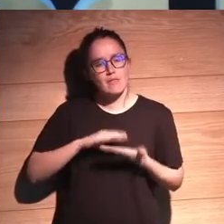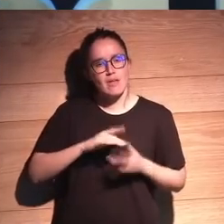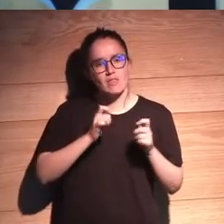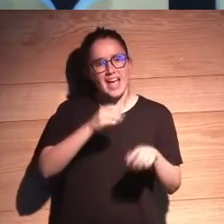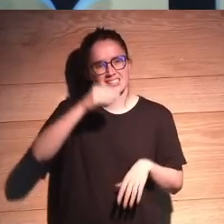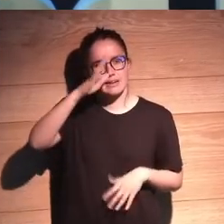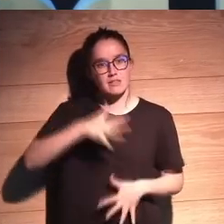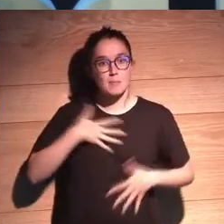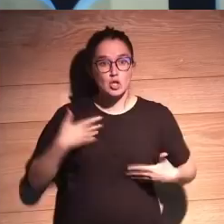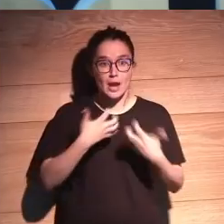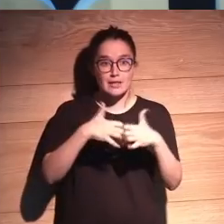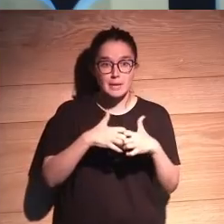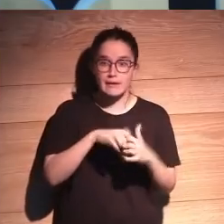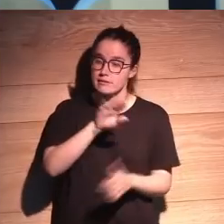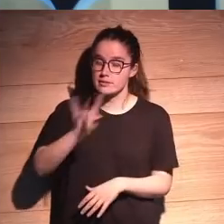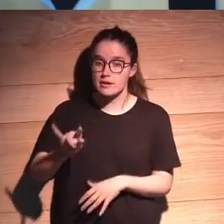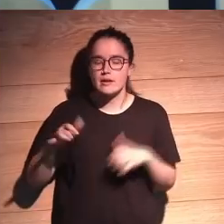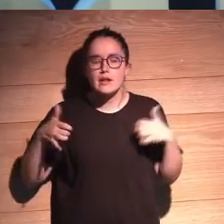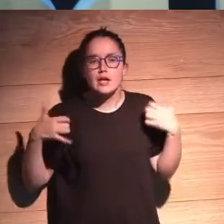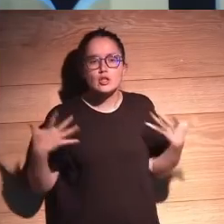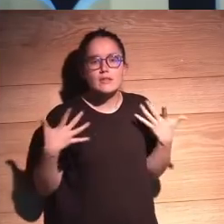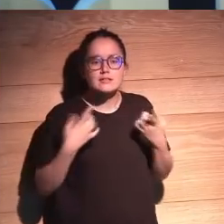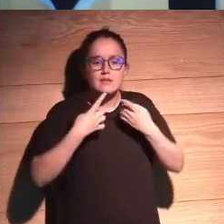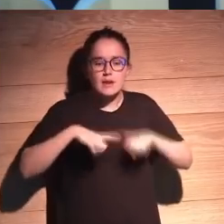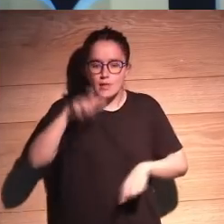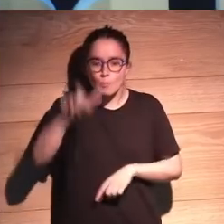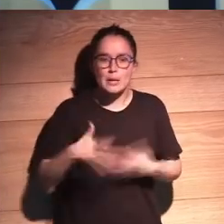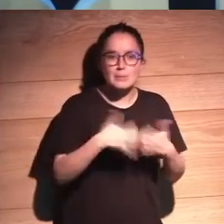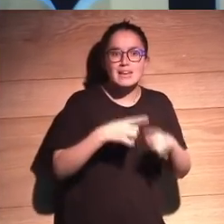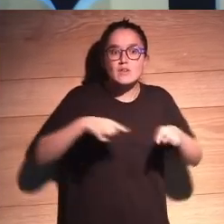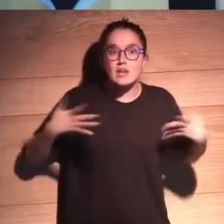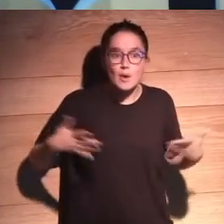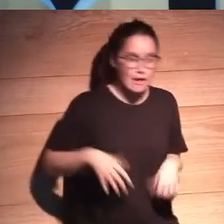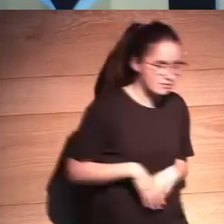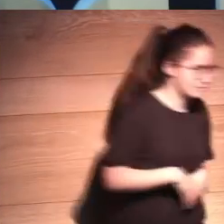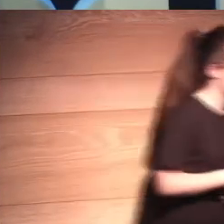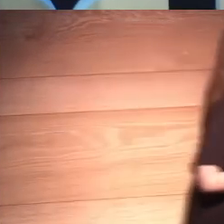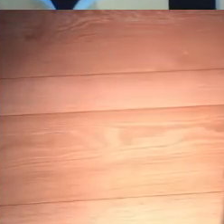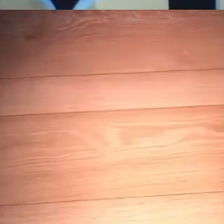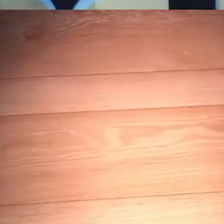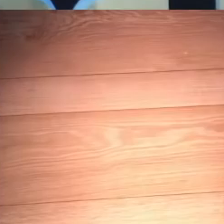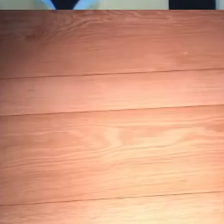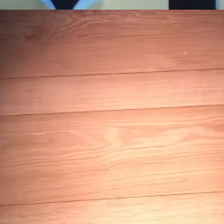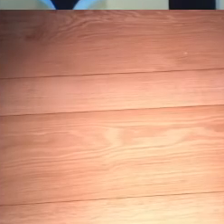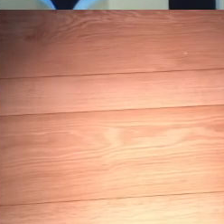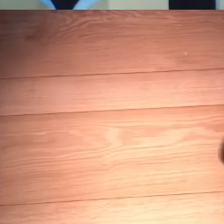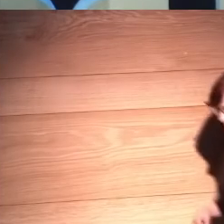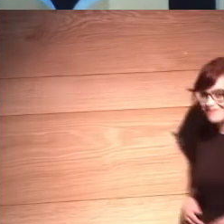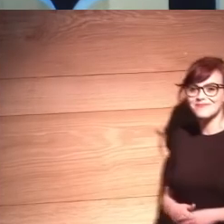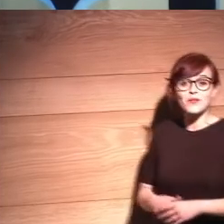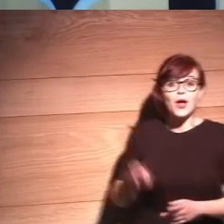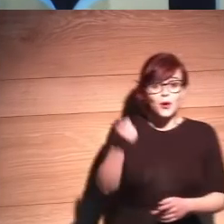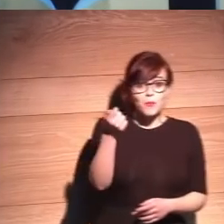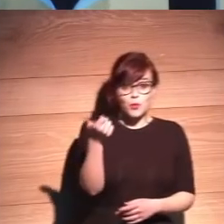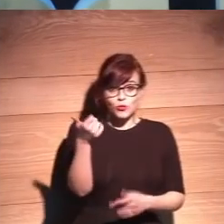inteligencia emocional a las máquinas? Sí. Entonces, ¿qué nos diferenciará a los humanos de las máquinas? Poco. ¿Poco? ¿Y